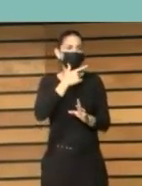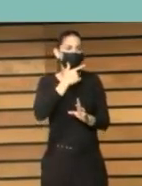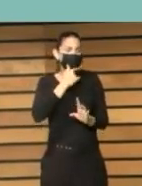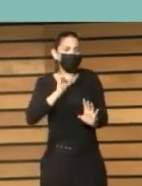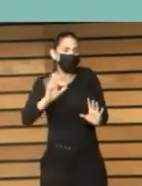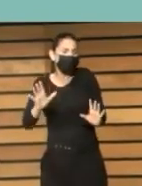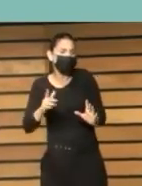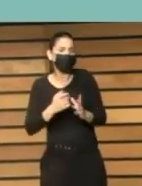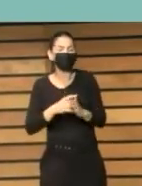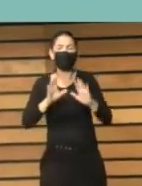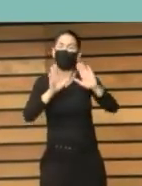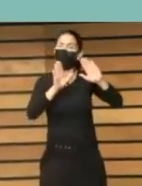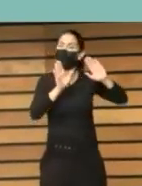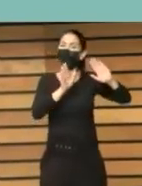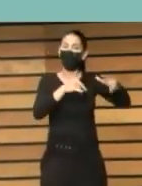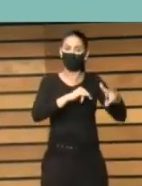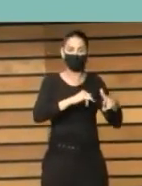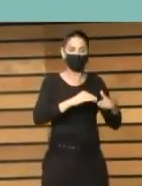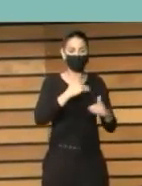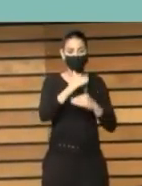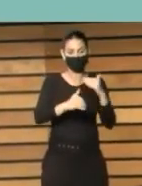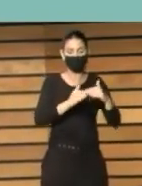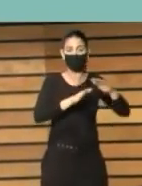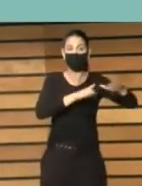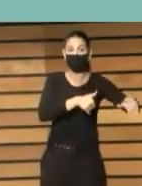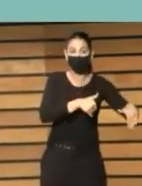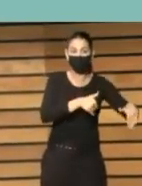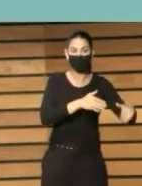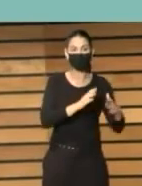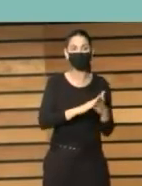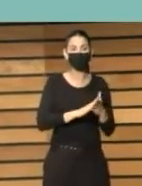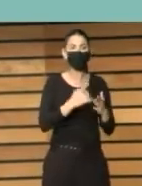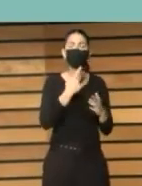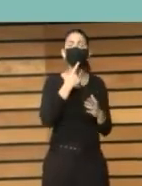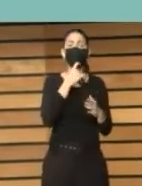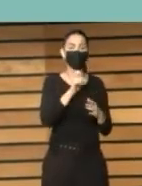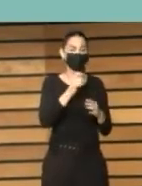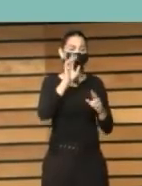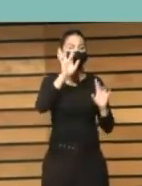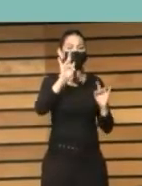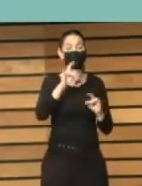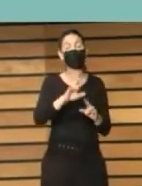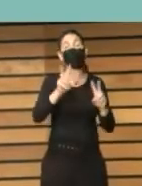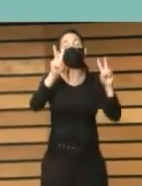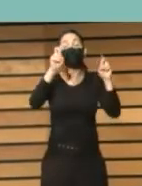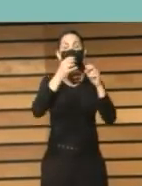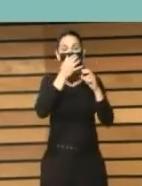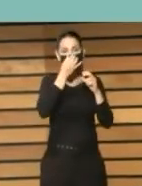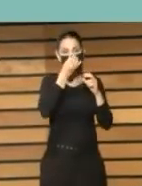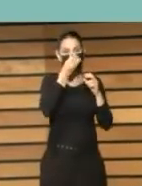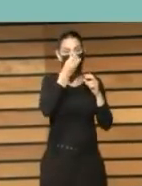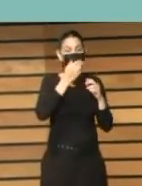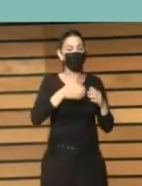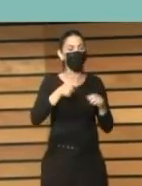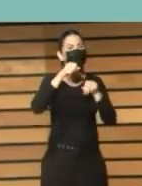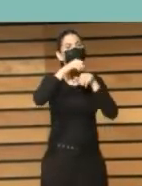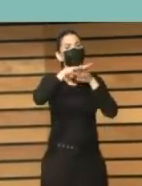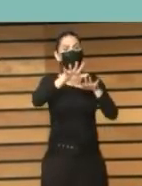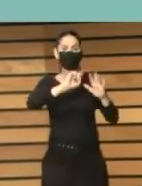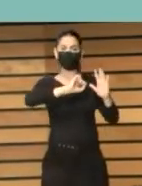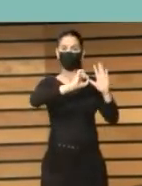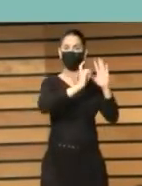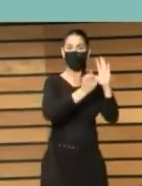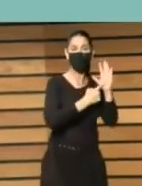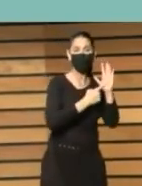complicado es en la última fase que es el scaling up que es justamente los cambios institucionales el impacto en leyes